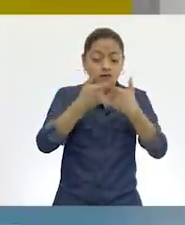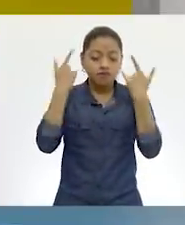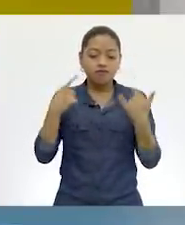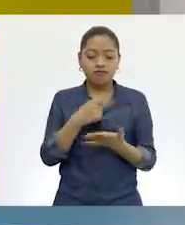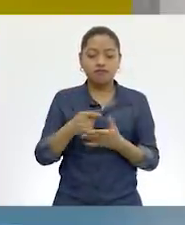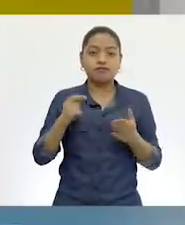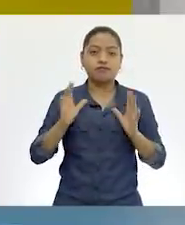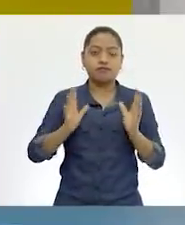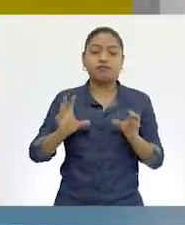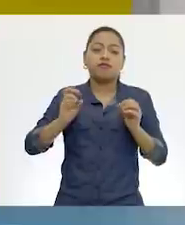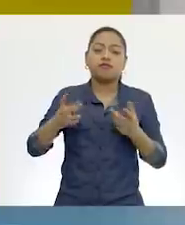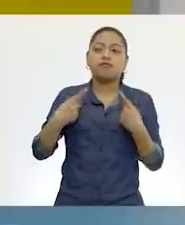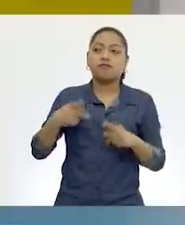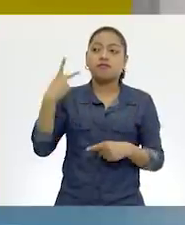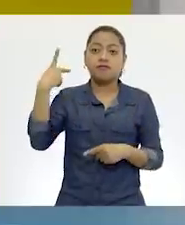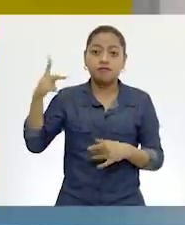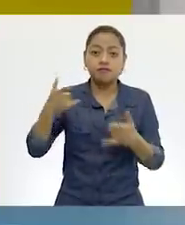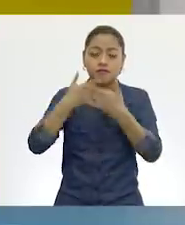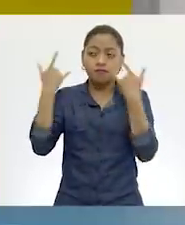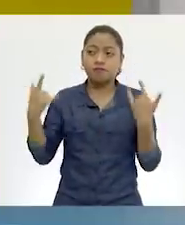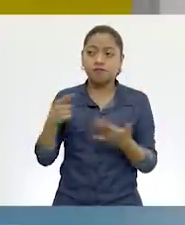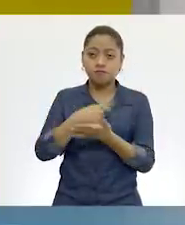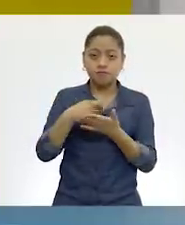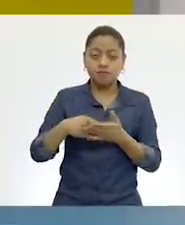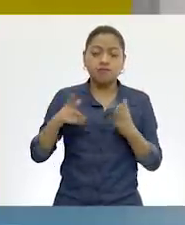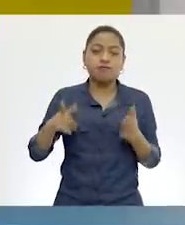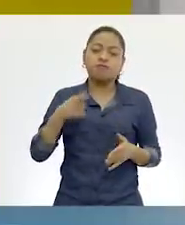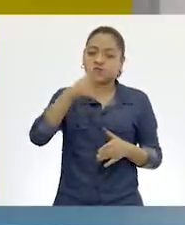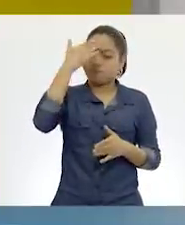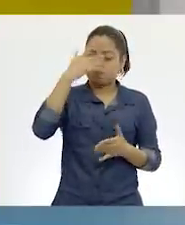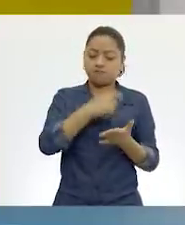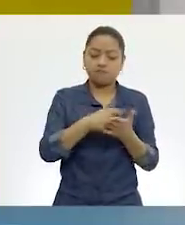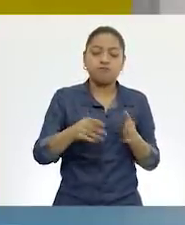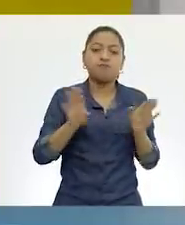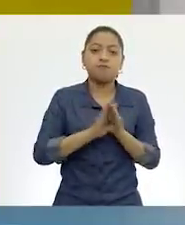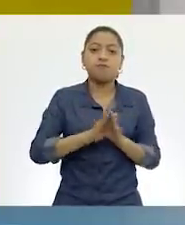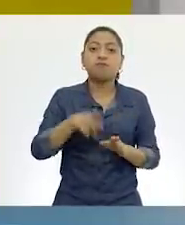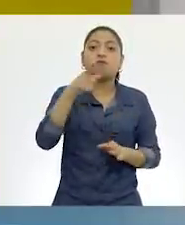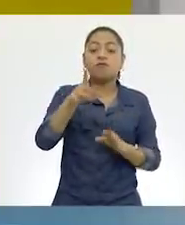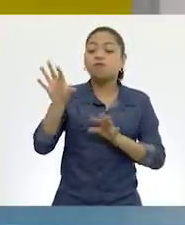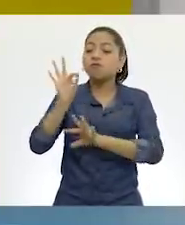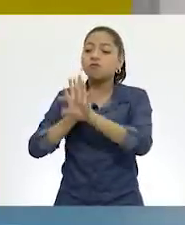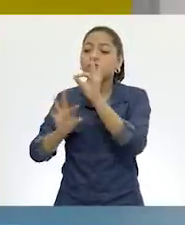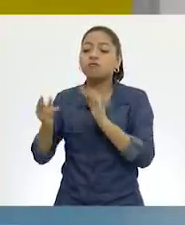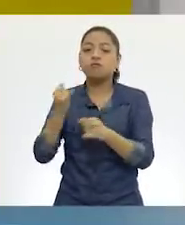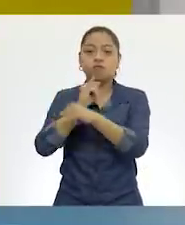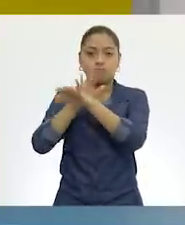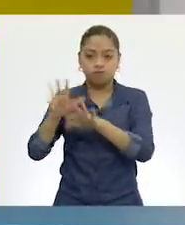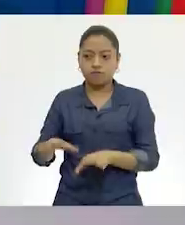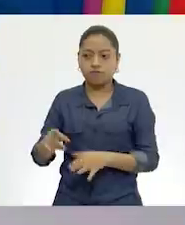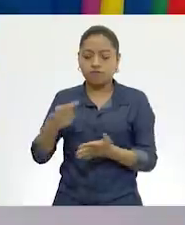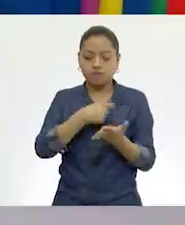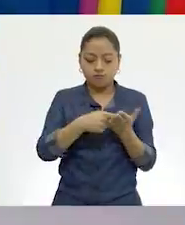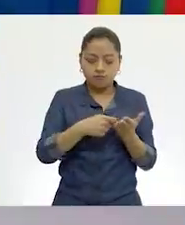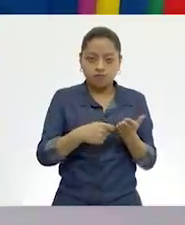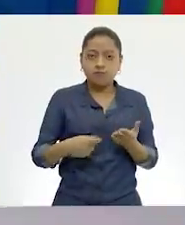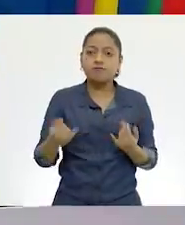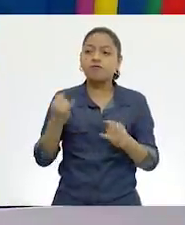necesario. Que coloques, extraigas esos datos para saber bien cuál fue la fuente que revisaste. Oh.